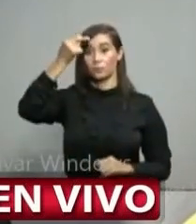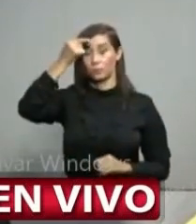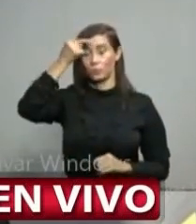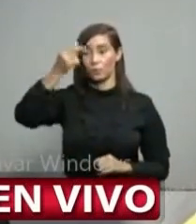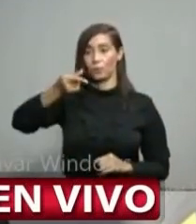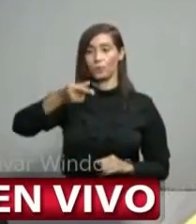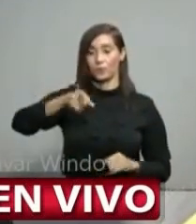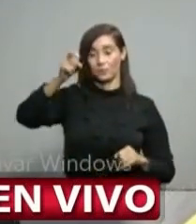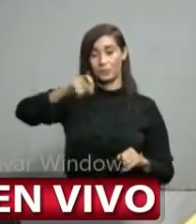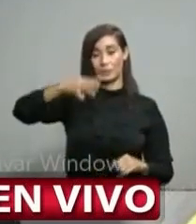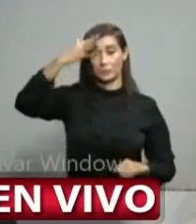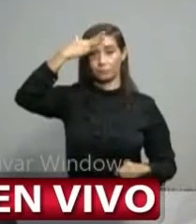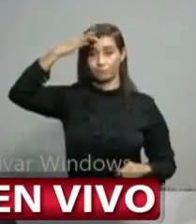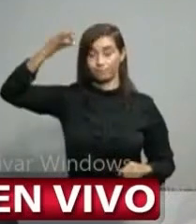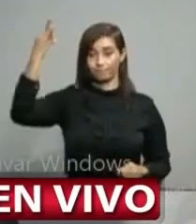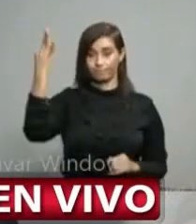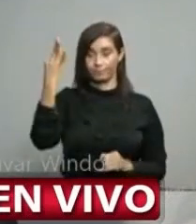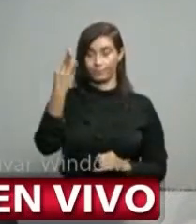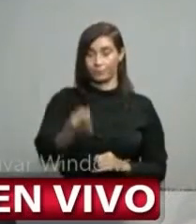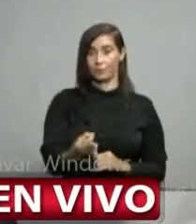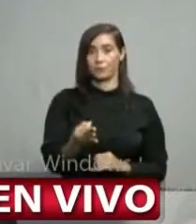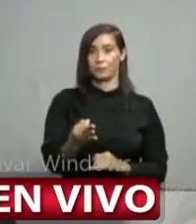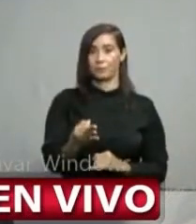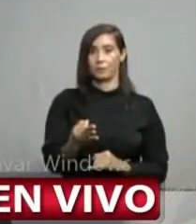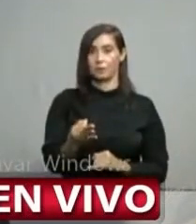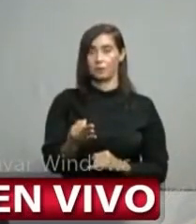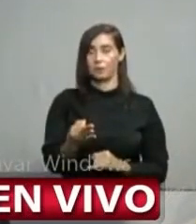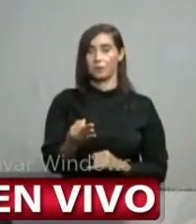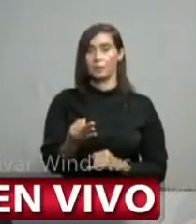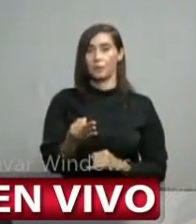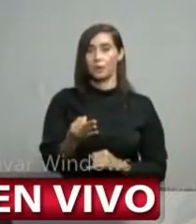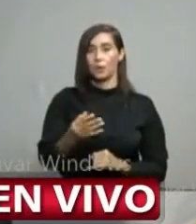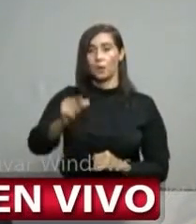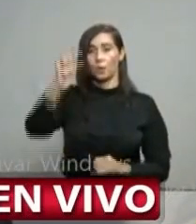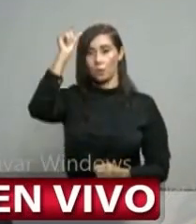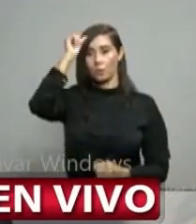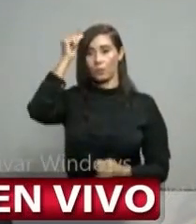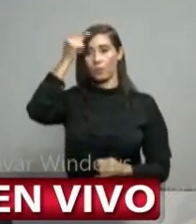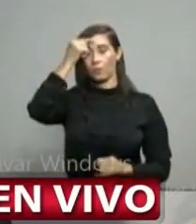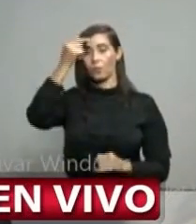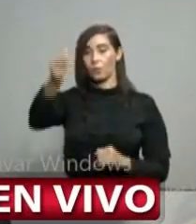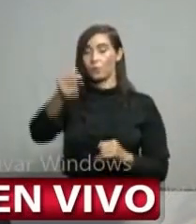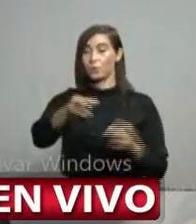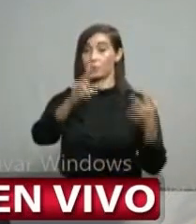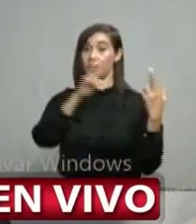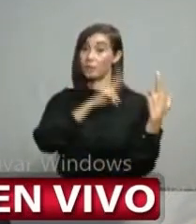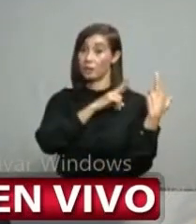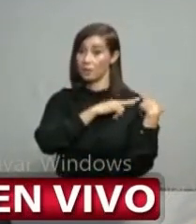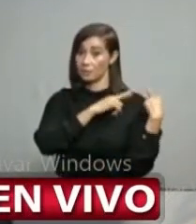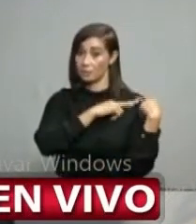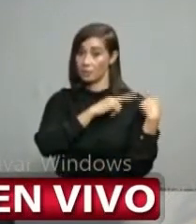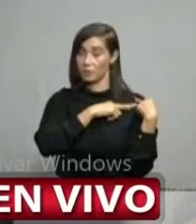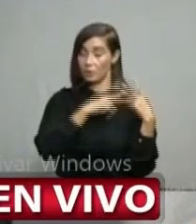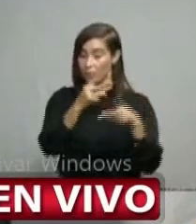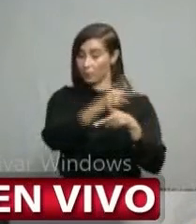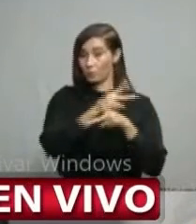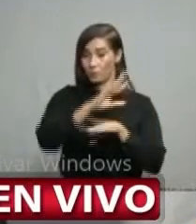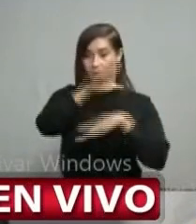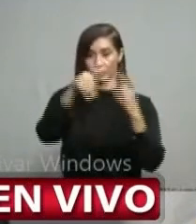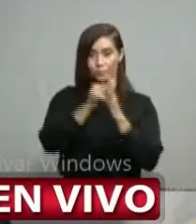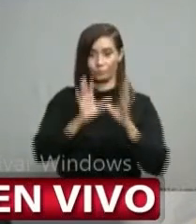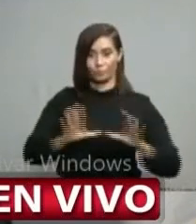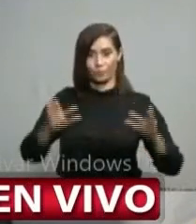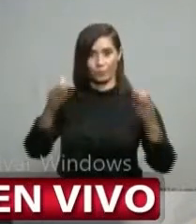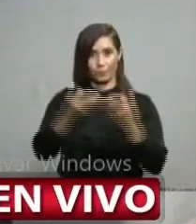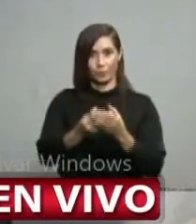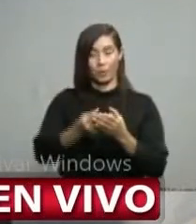la decisión cuando ejercen de verdad el papel responsable ante la sociedad de que